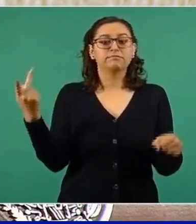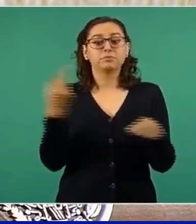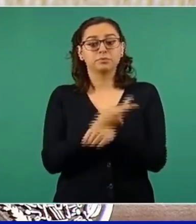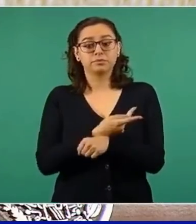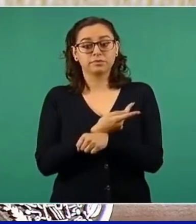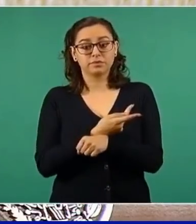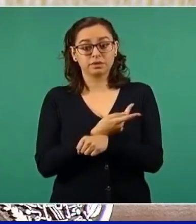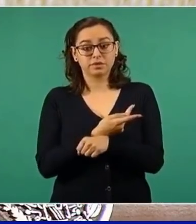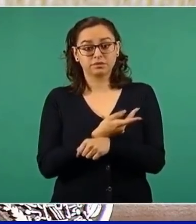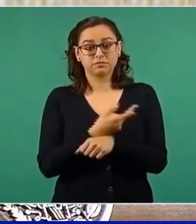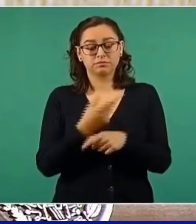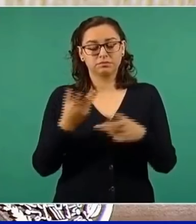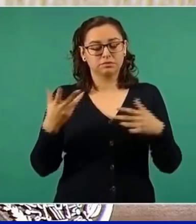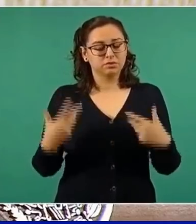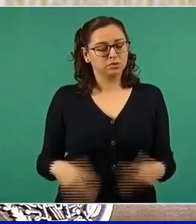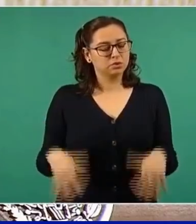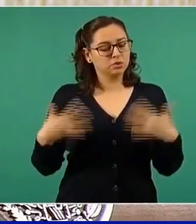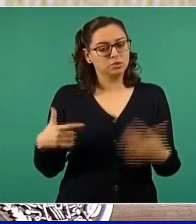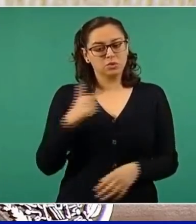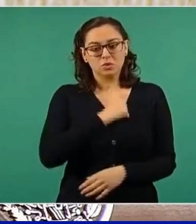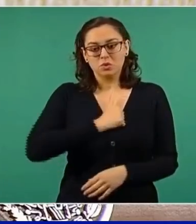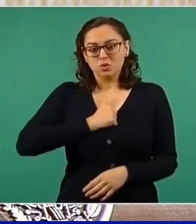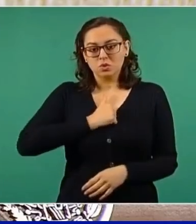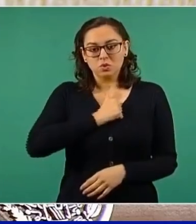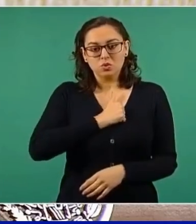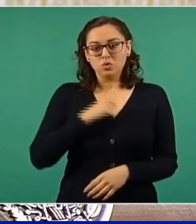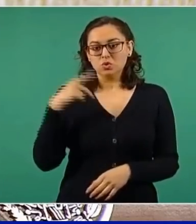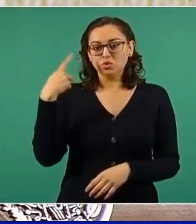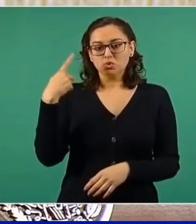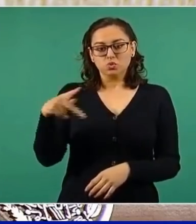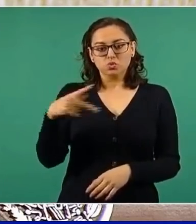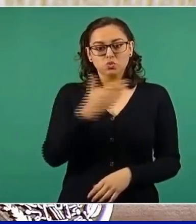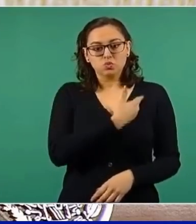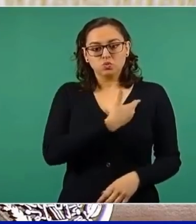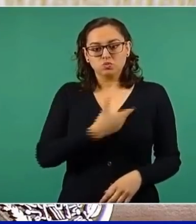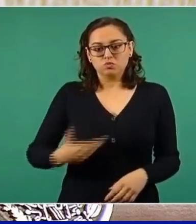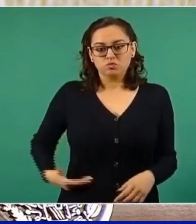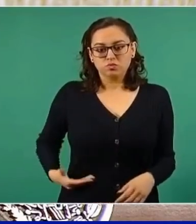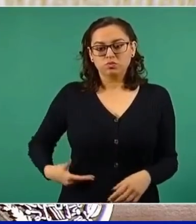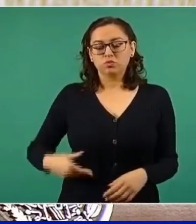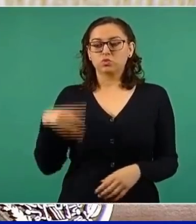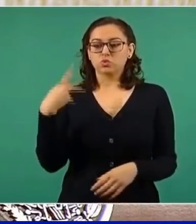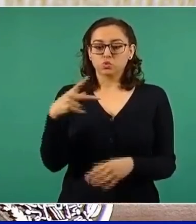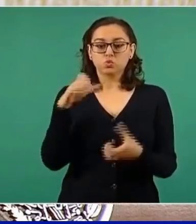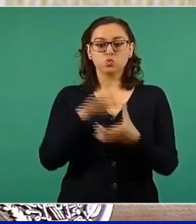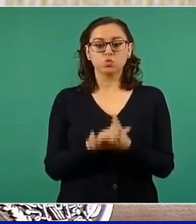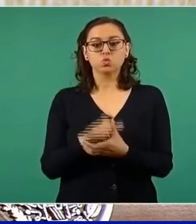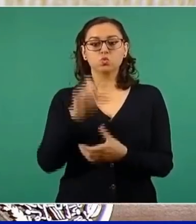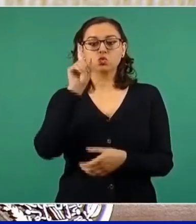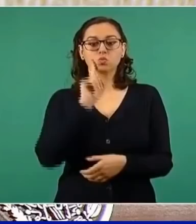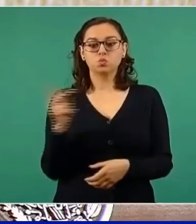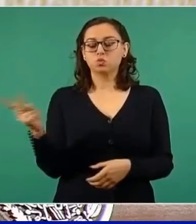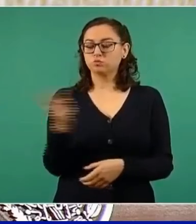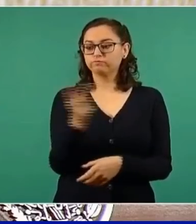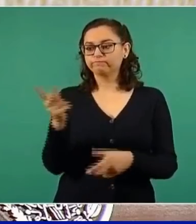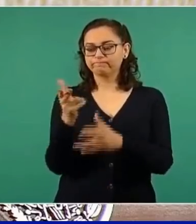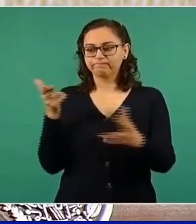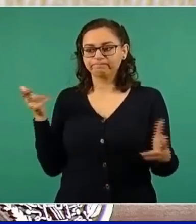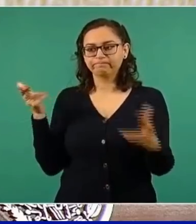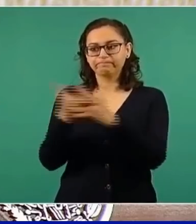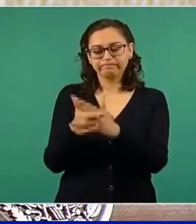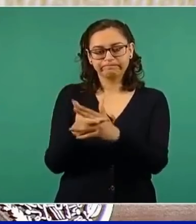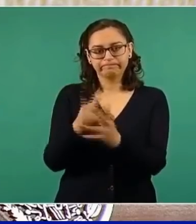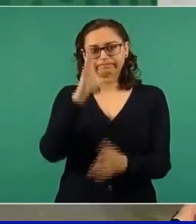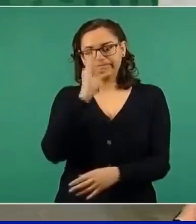presidente de ese país y de su esposa, es algo que